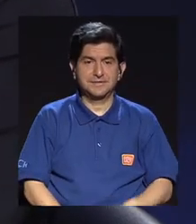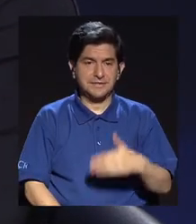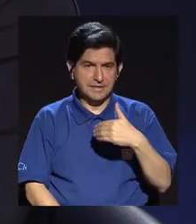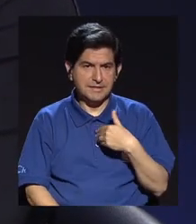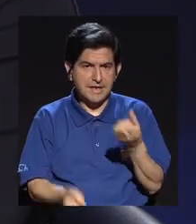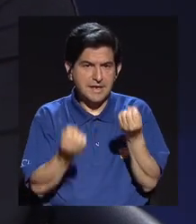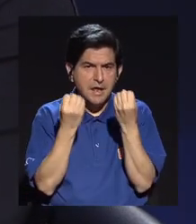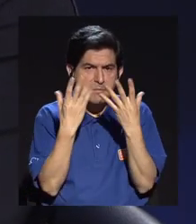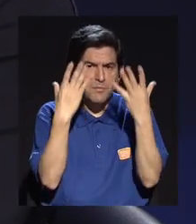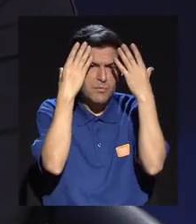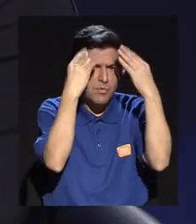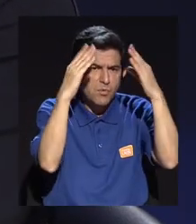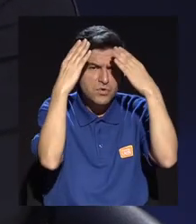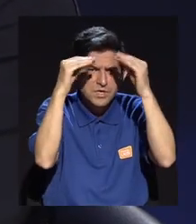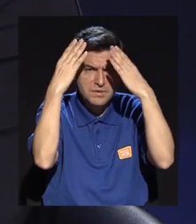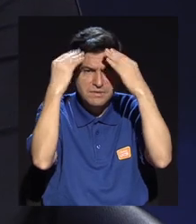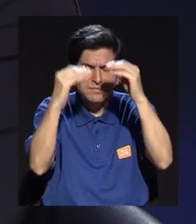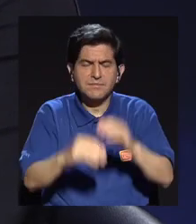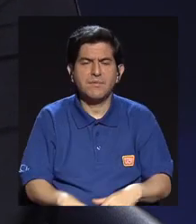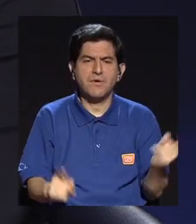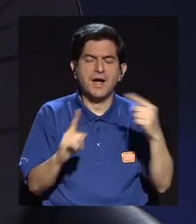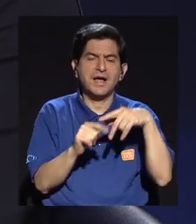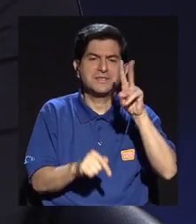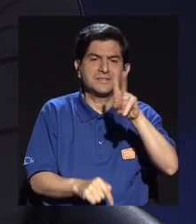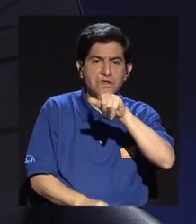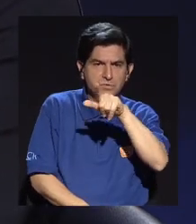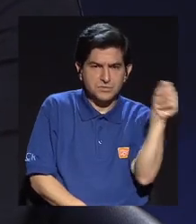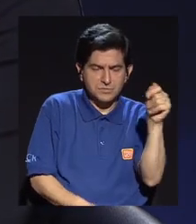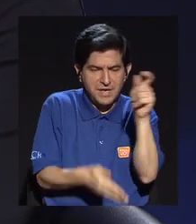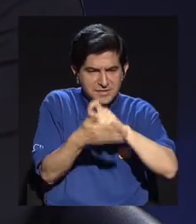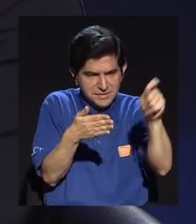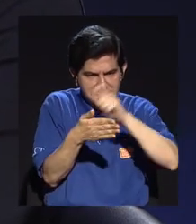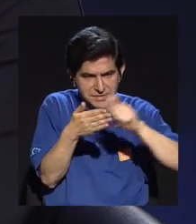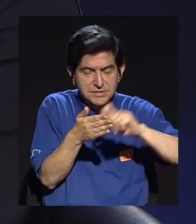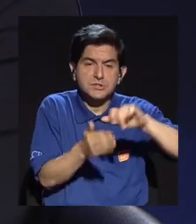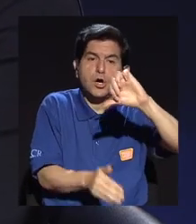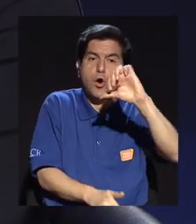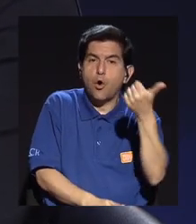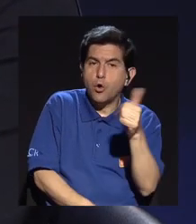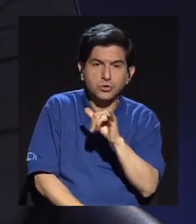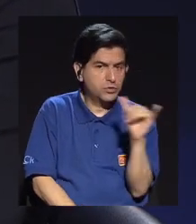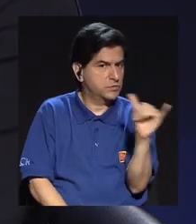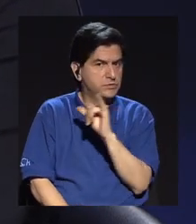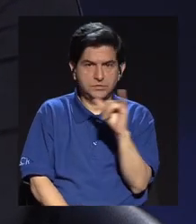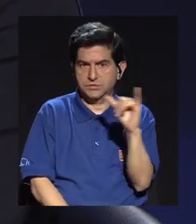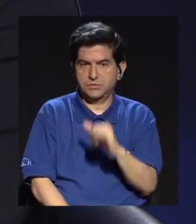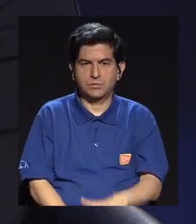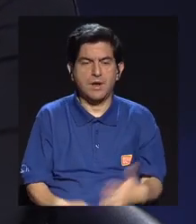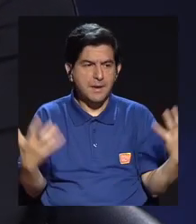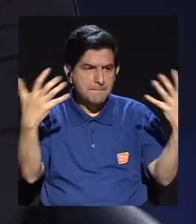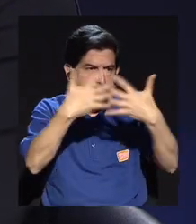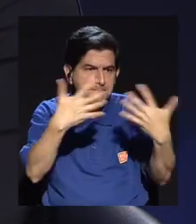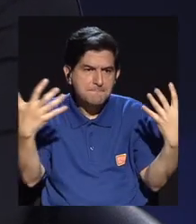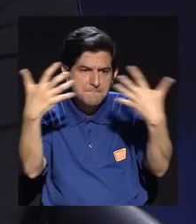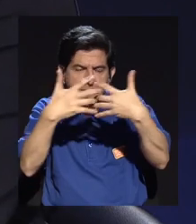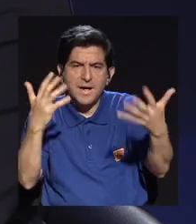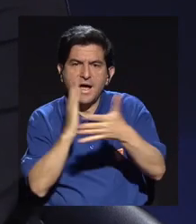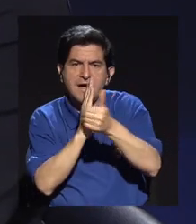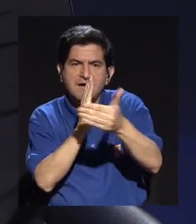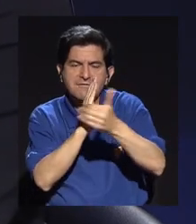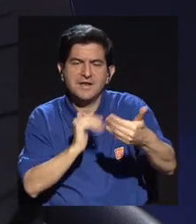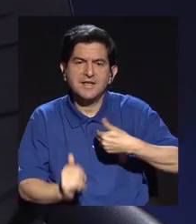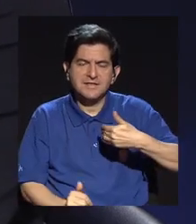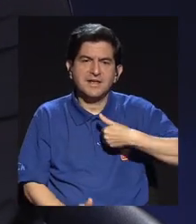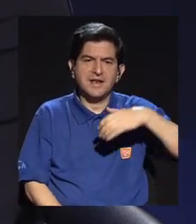hubo muchos de los reportajes que tomaron hasta dos meses para escribirse, otros también mezclaban esa